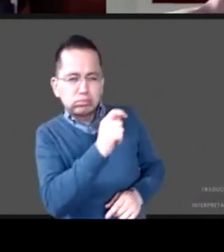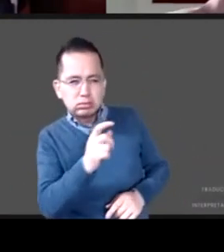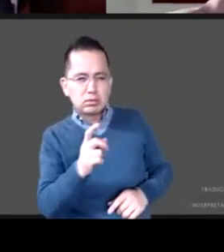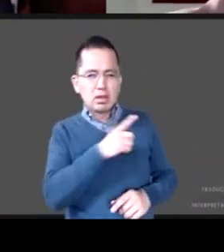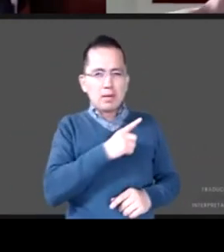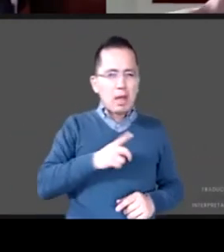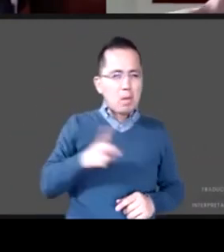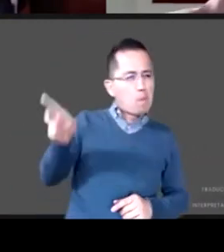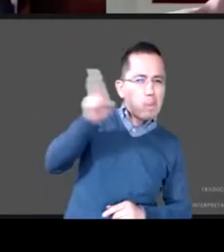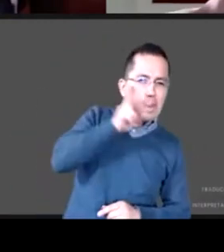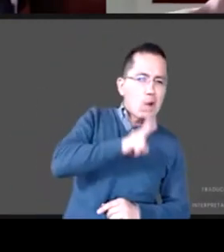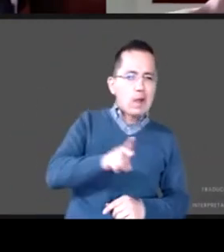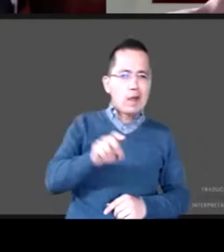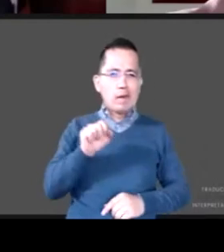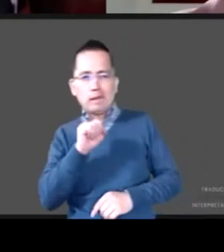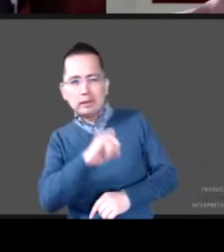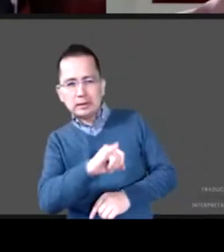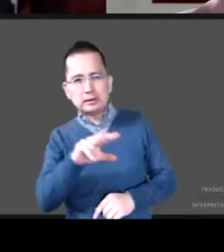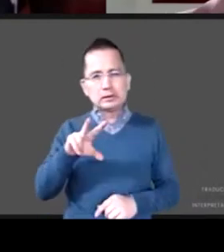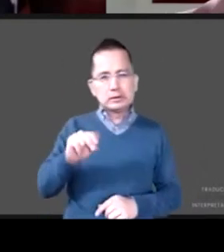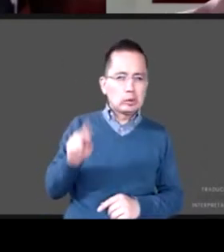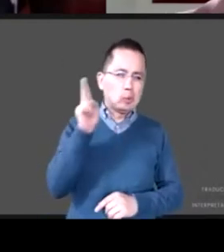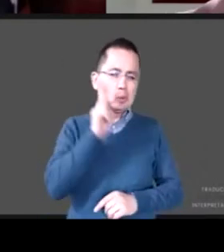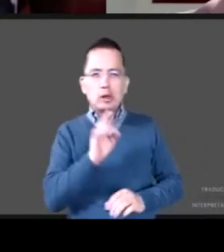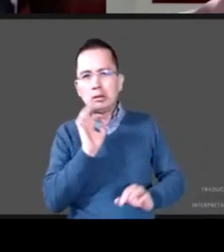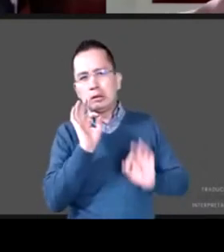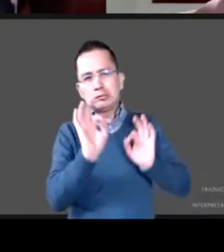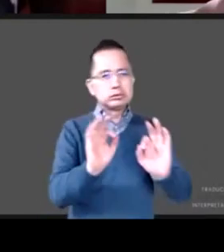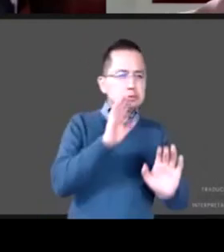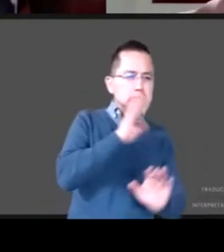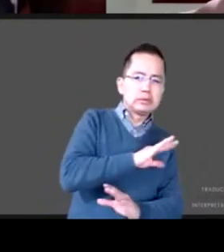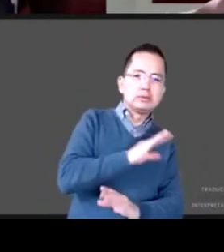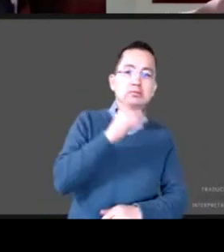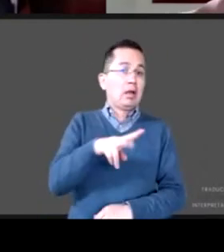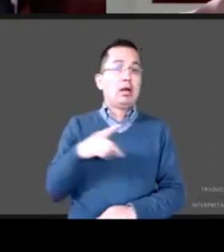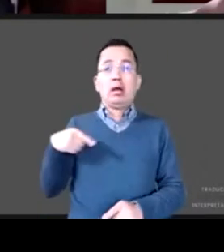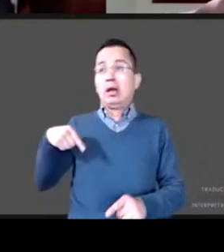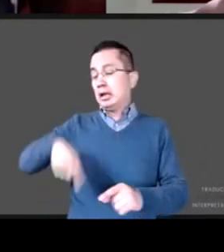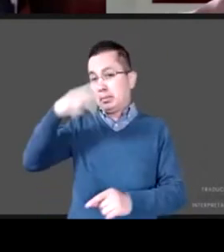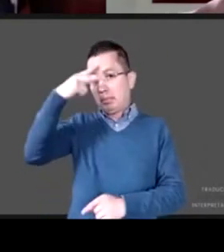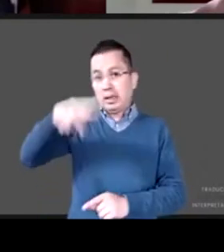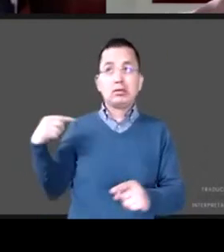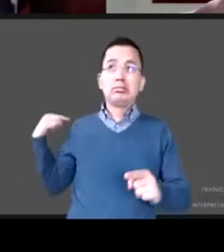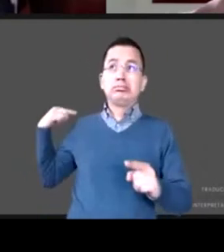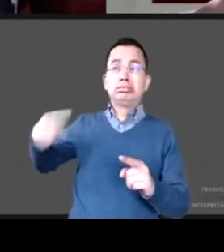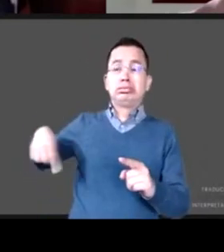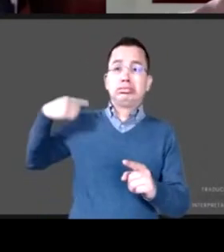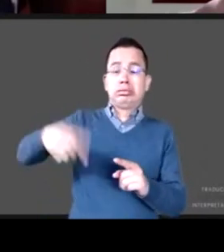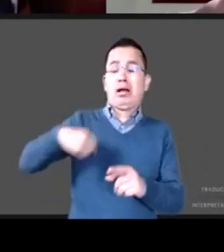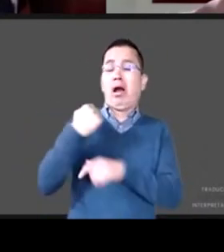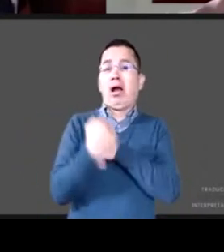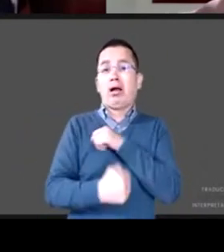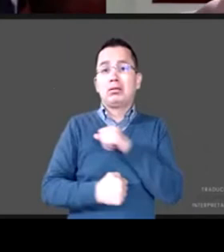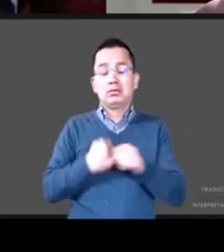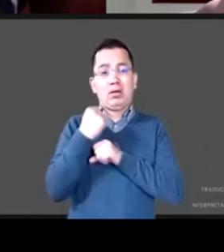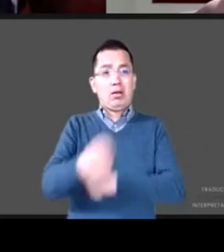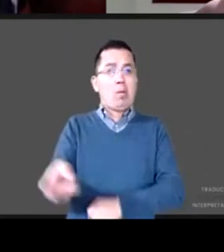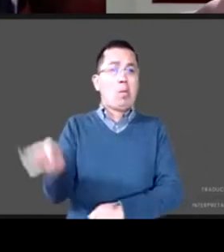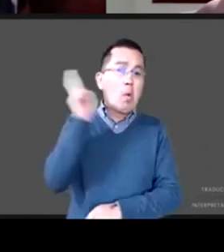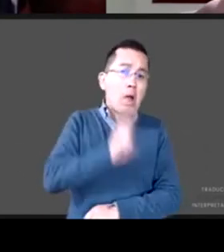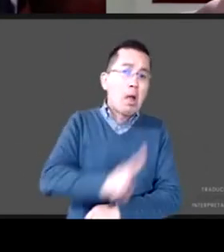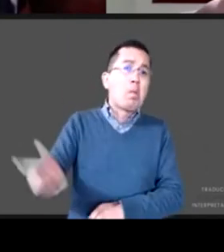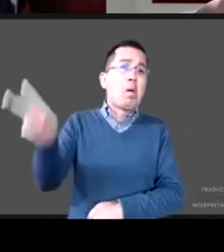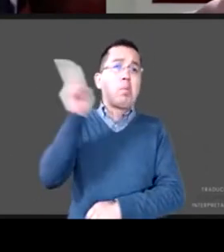después de algunos años algunas décadas el país ha ensayado se ha equivocado ha vuelto a ensayar y esos ensayos y errores llevan distintos nombres